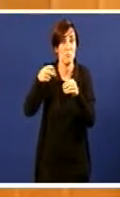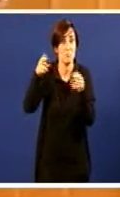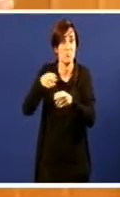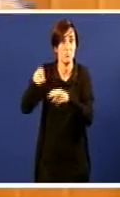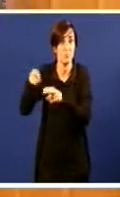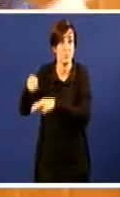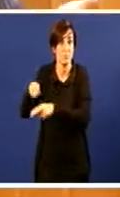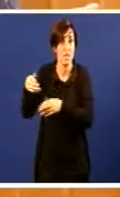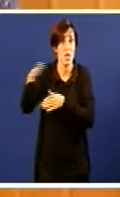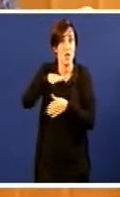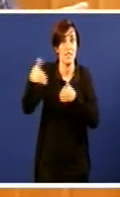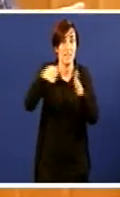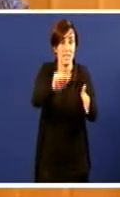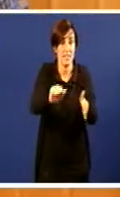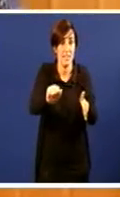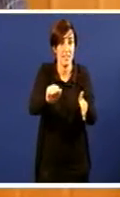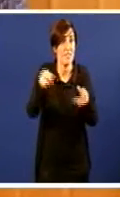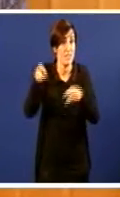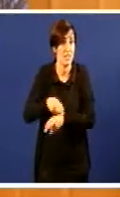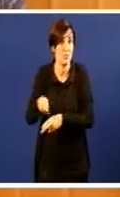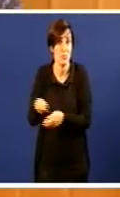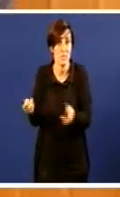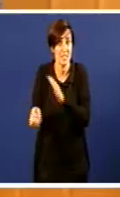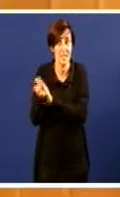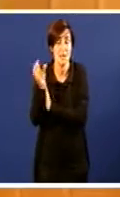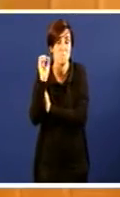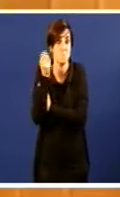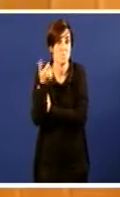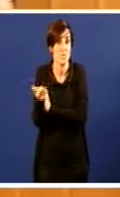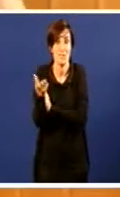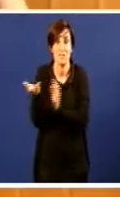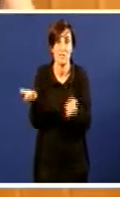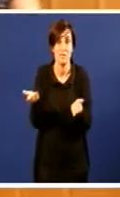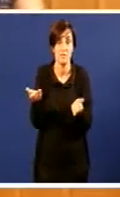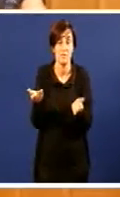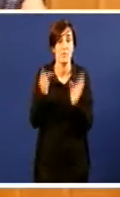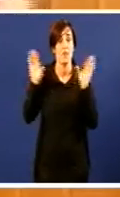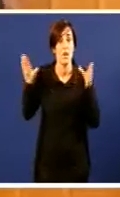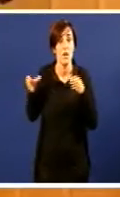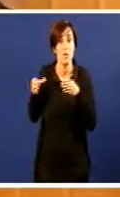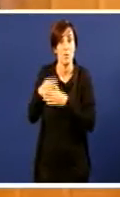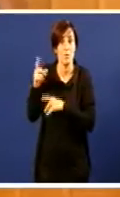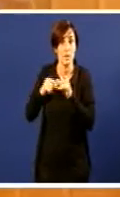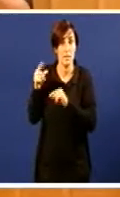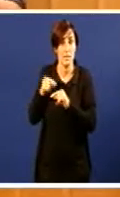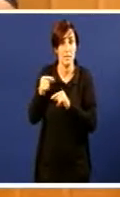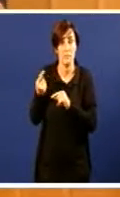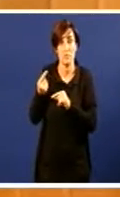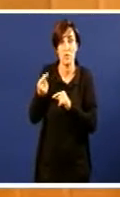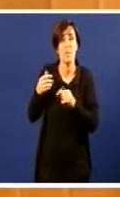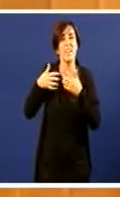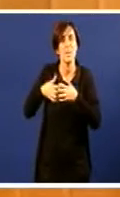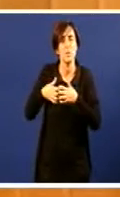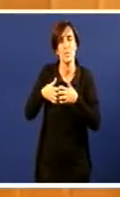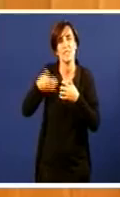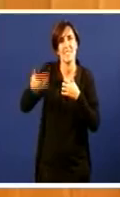todo o país do que crea. Porque é unha industria, como ben dixo, a poseira do BNG de enclave. E as industrias de enclave buscan